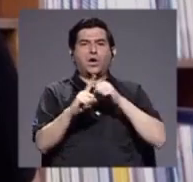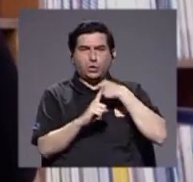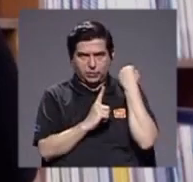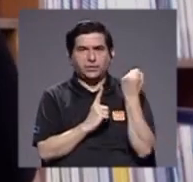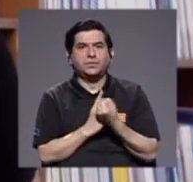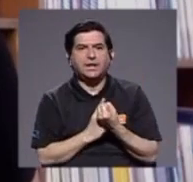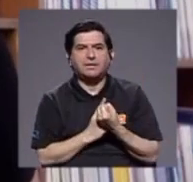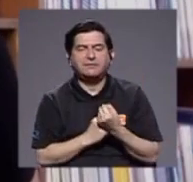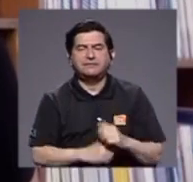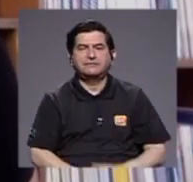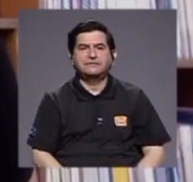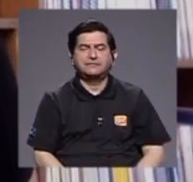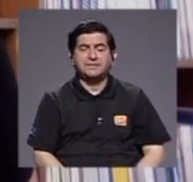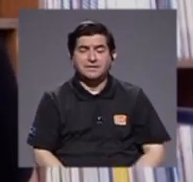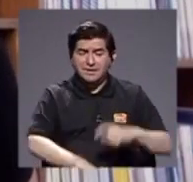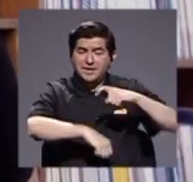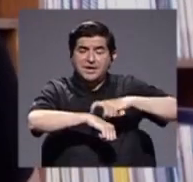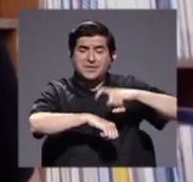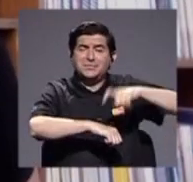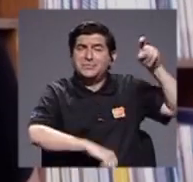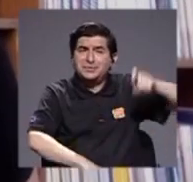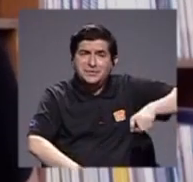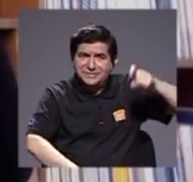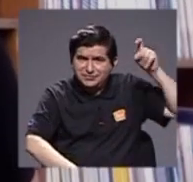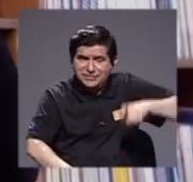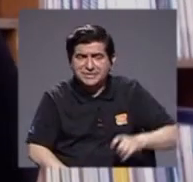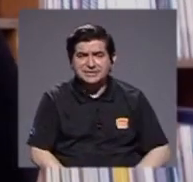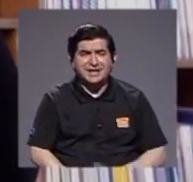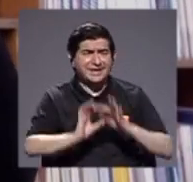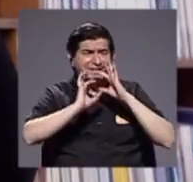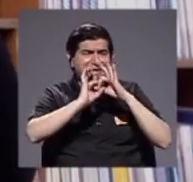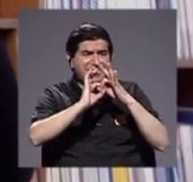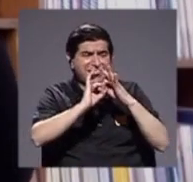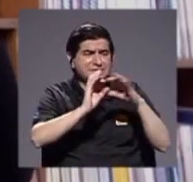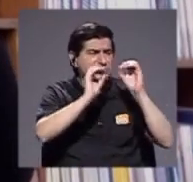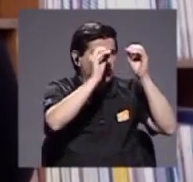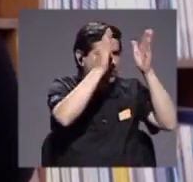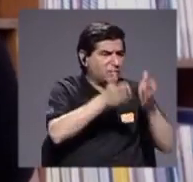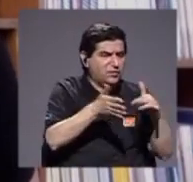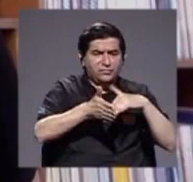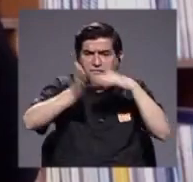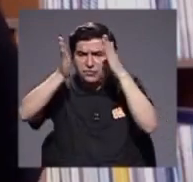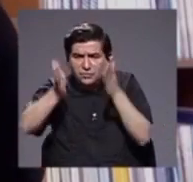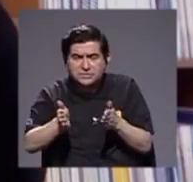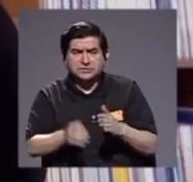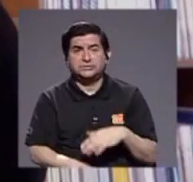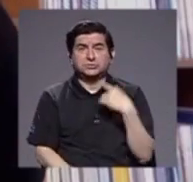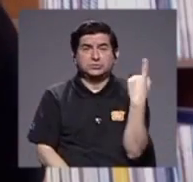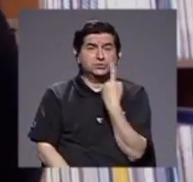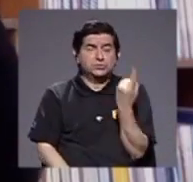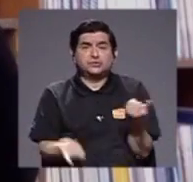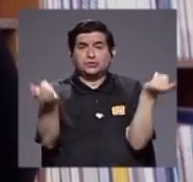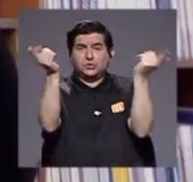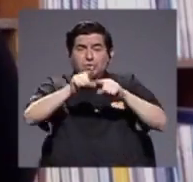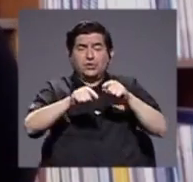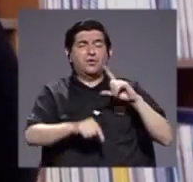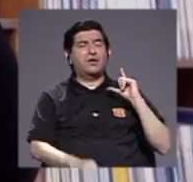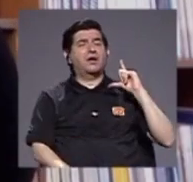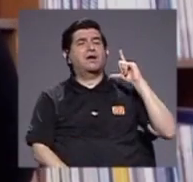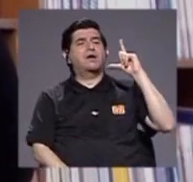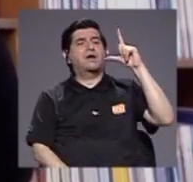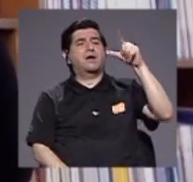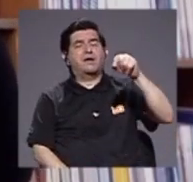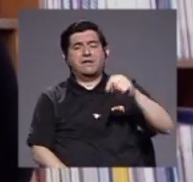Y en momentos donde necesitamos que esa relación docente-alumno, que solamente se puede dar a distancia